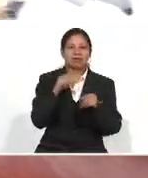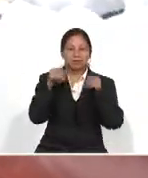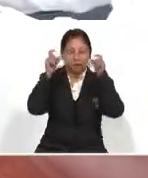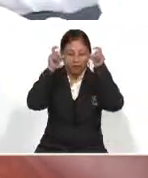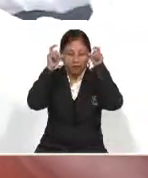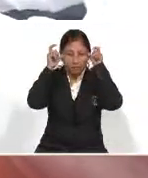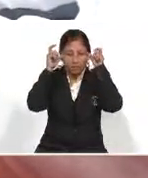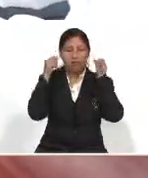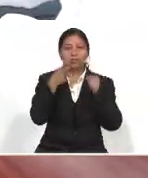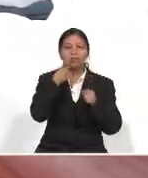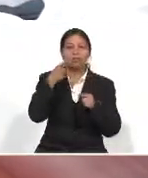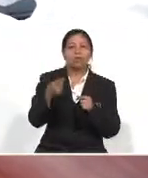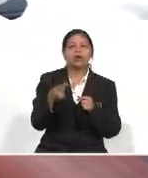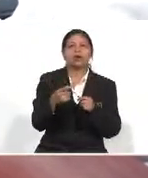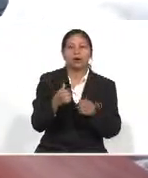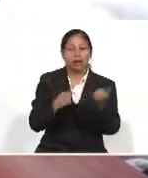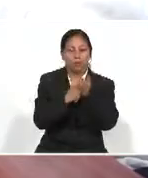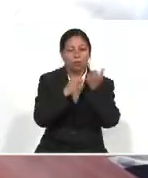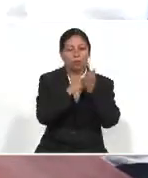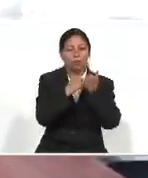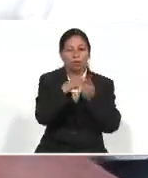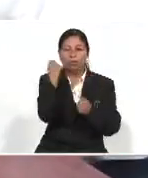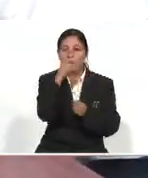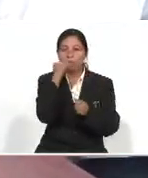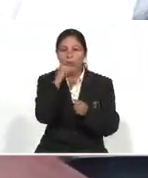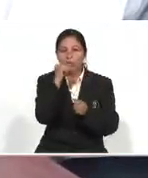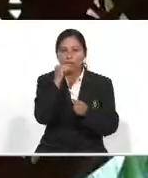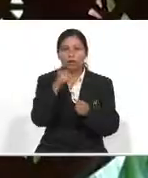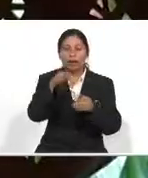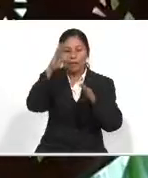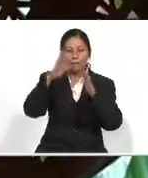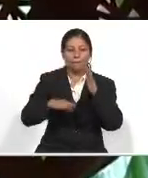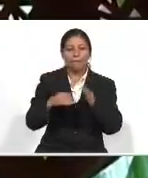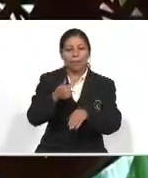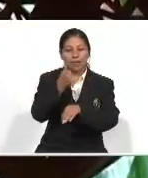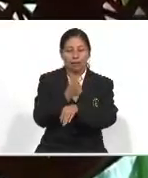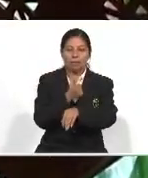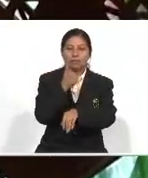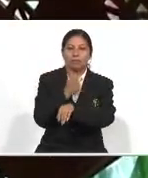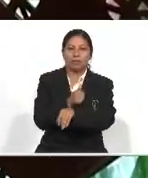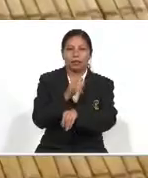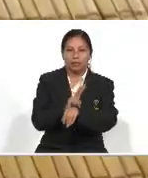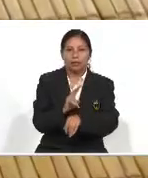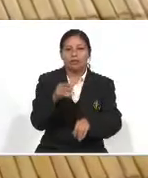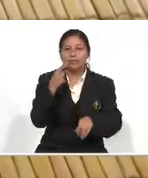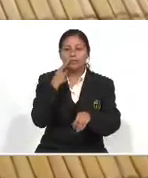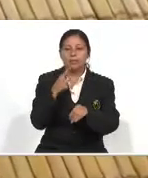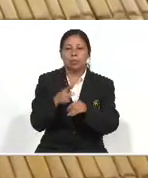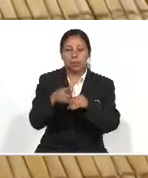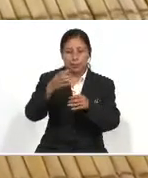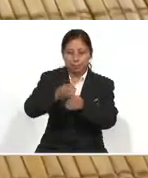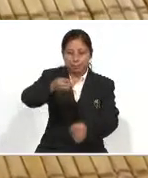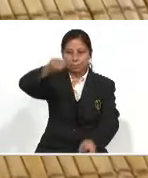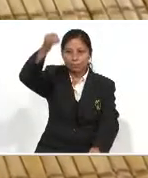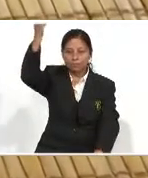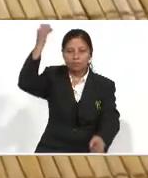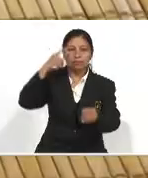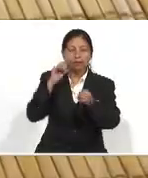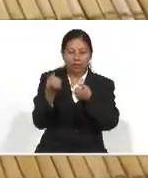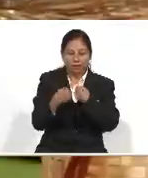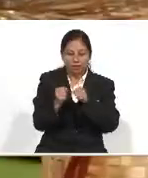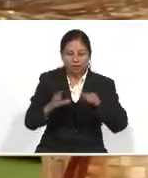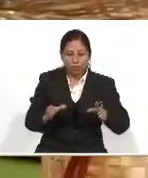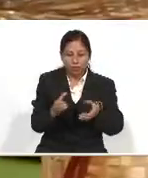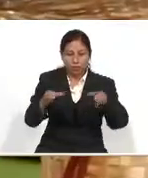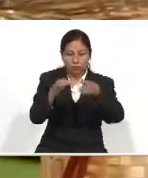China-Taiwán Ya que se tiene previsto apoyar A mujeres emprendedoras de Copulco, Baja Verapaz Respecto al manejo del bambú Y de esa manera Ellas realizarían artesanías Y